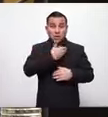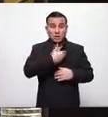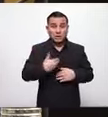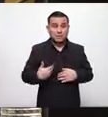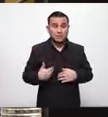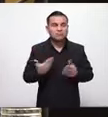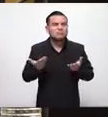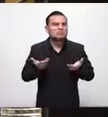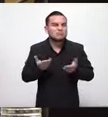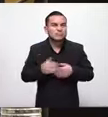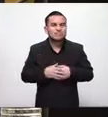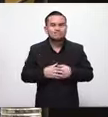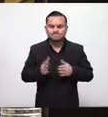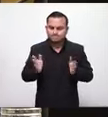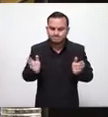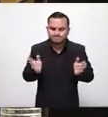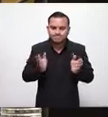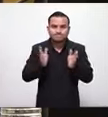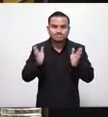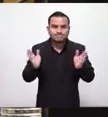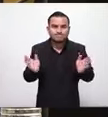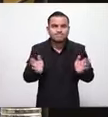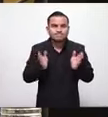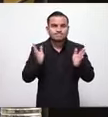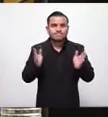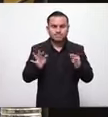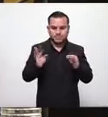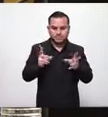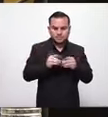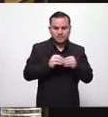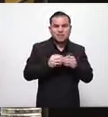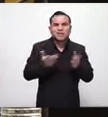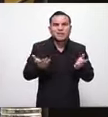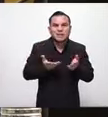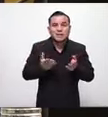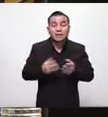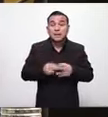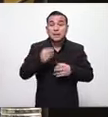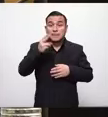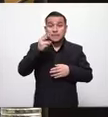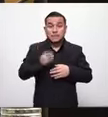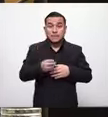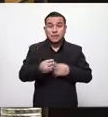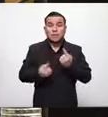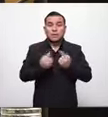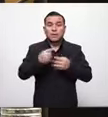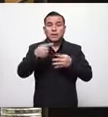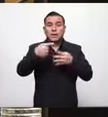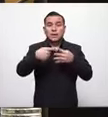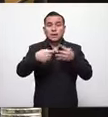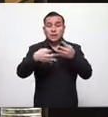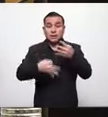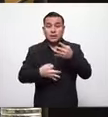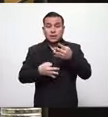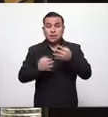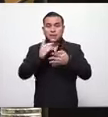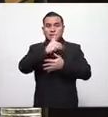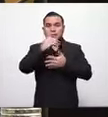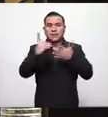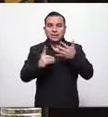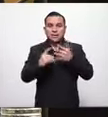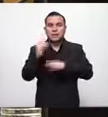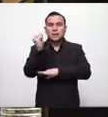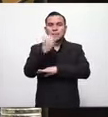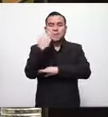tratamos de impulsar en la comisión política justamente el decreto de emergencia que está proponiendo el